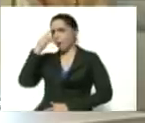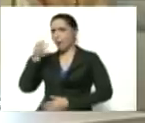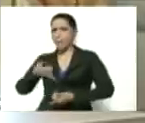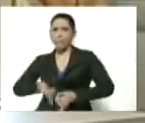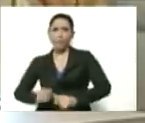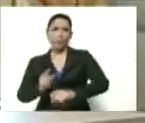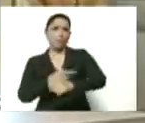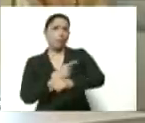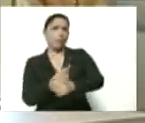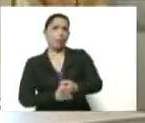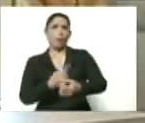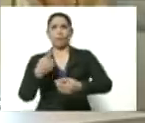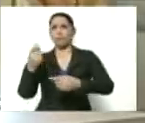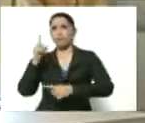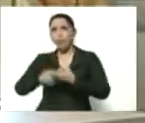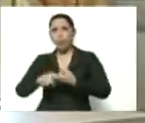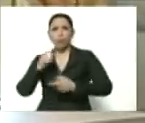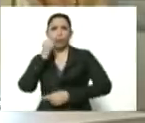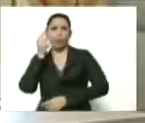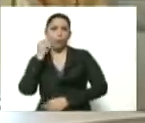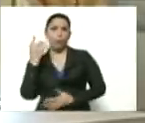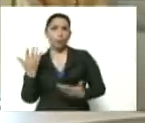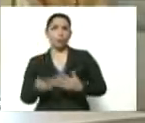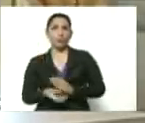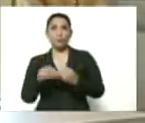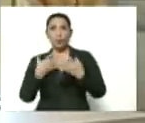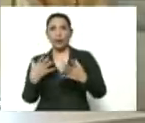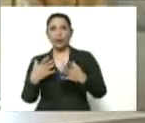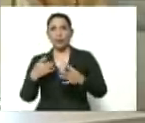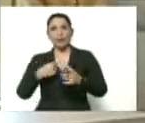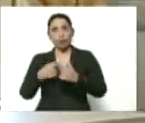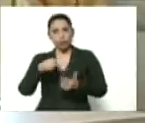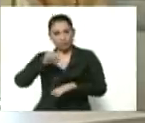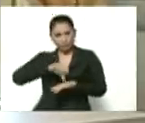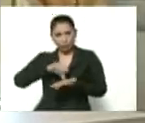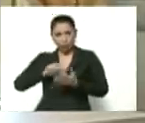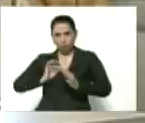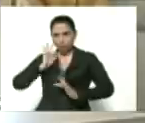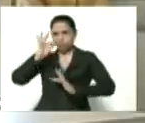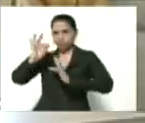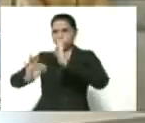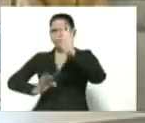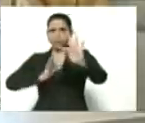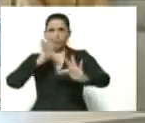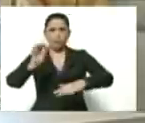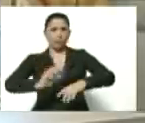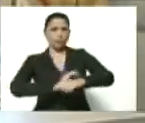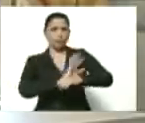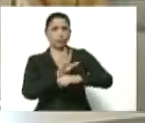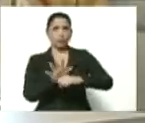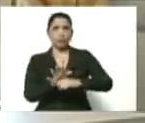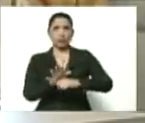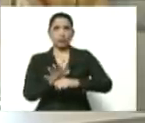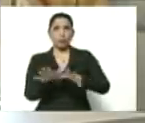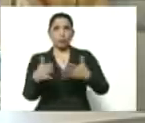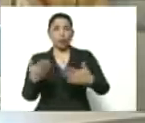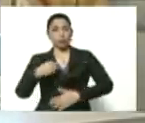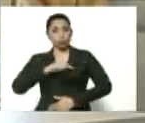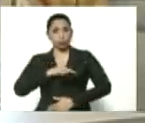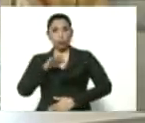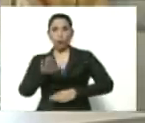hermanos, a su esposa, a su esposo. Y, bueno, entonces se crean focos de coronavirus. Cuando hemos avanzado tanto,